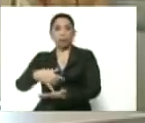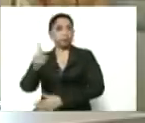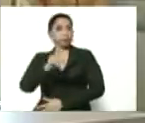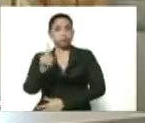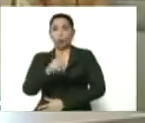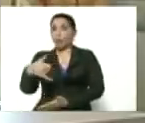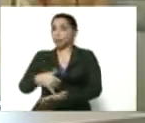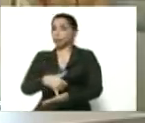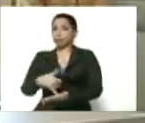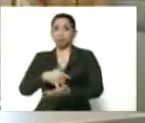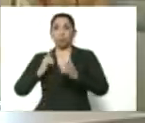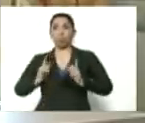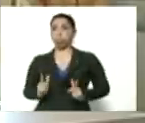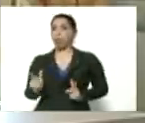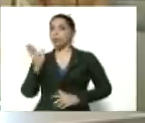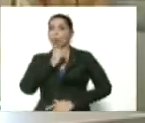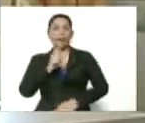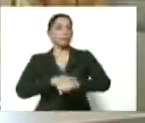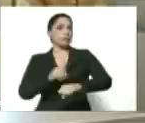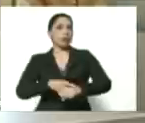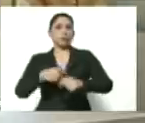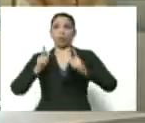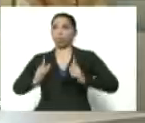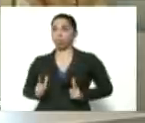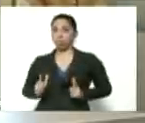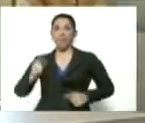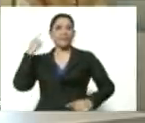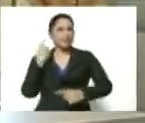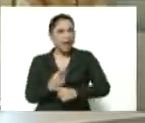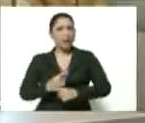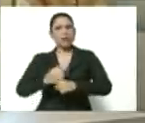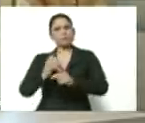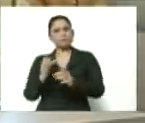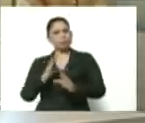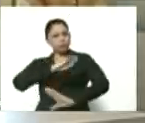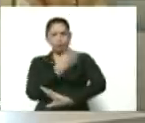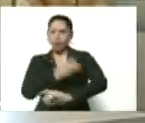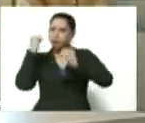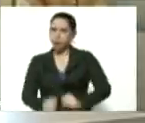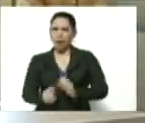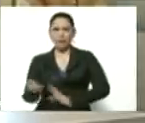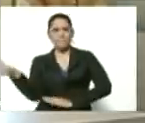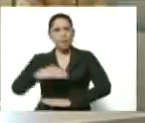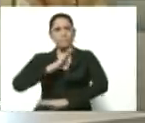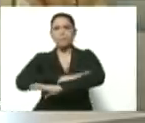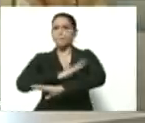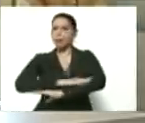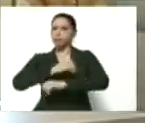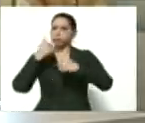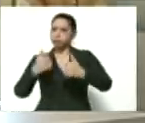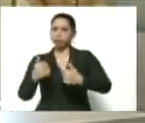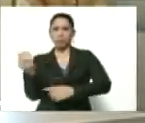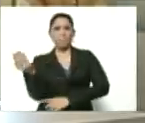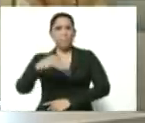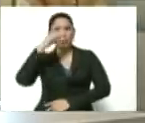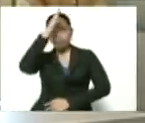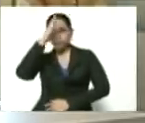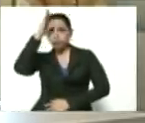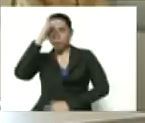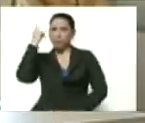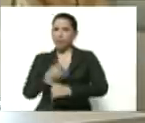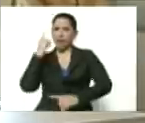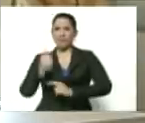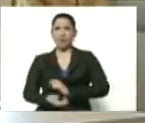aflojemos. No es tiempo de aflojar. Es tiempo de apretar. Más disciplina. Más conciencia.